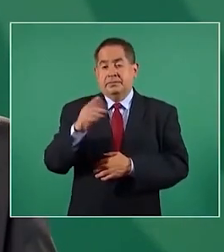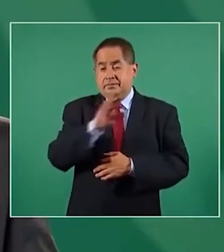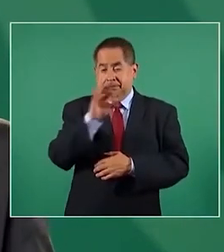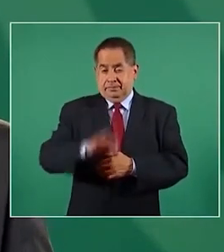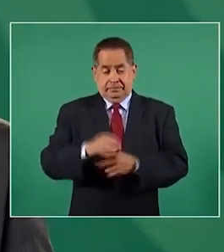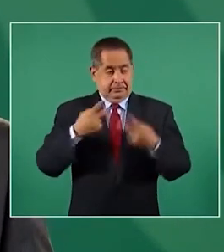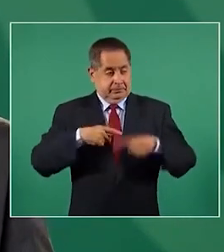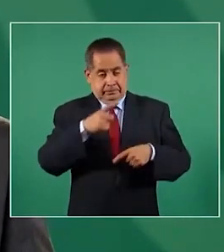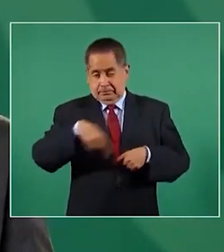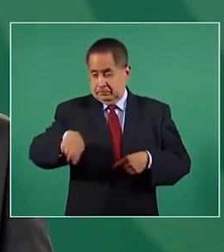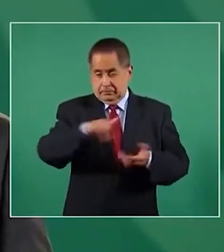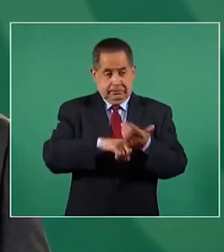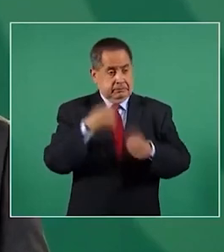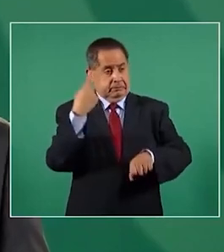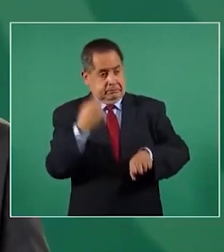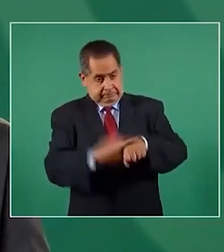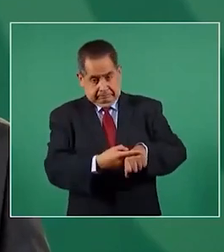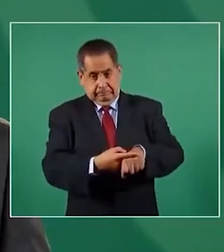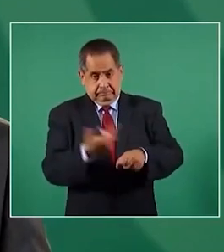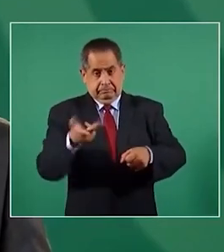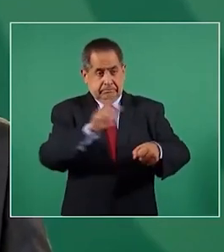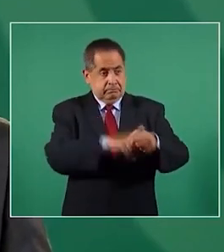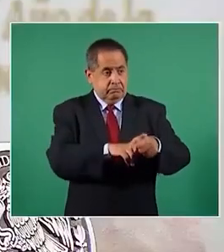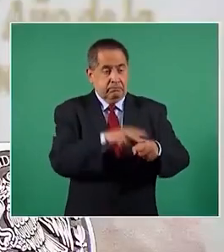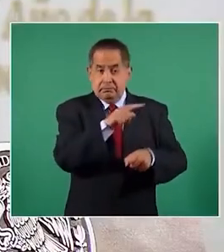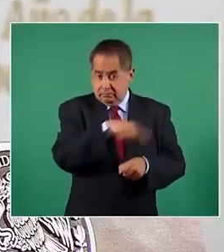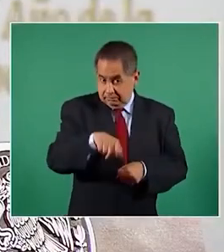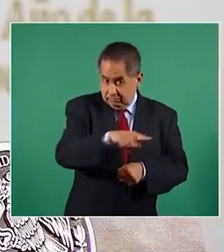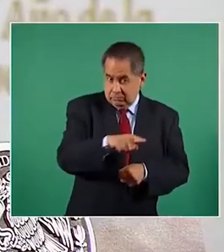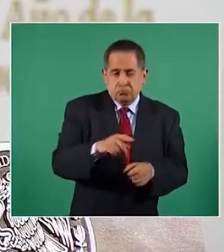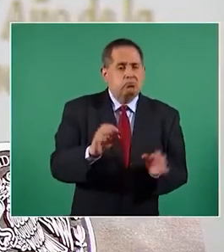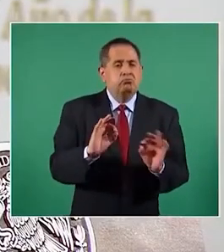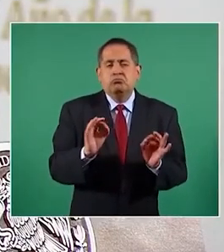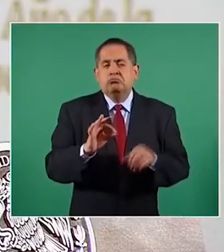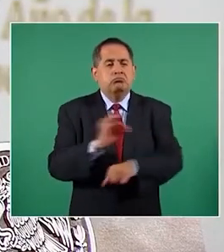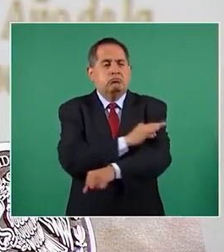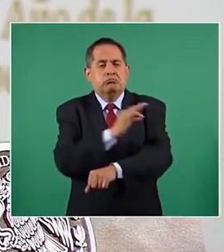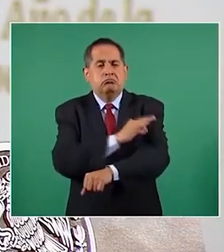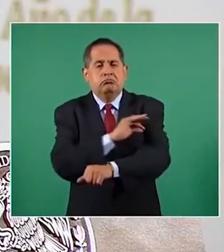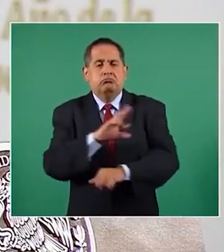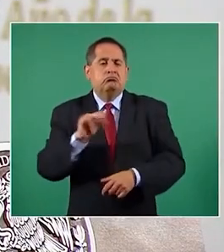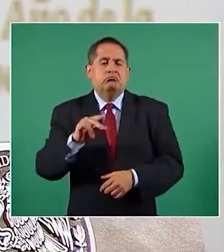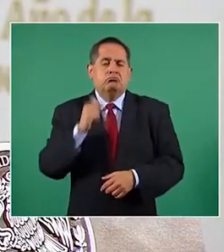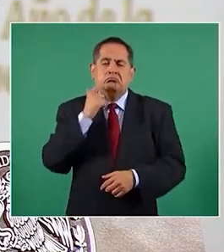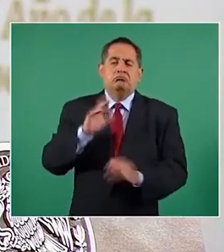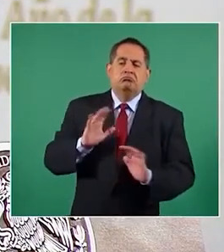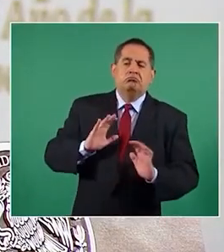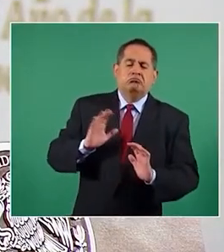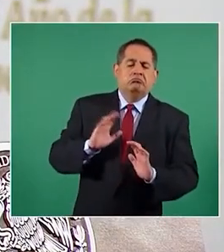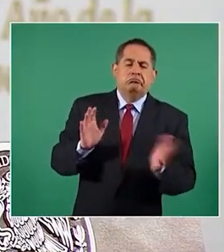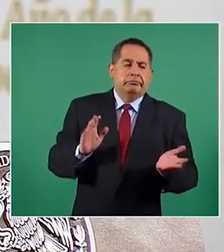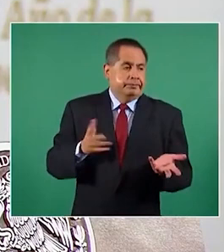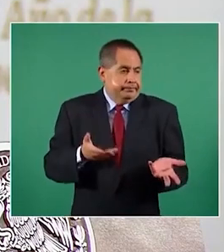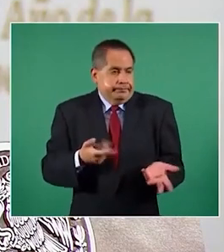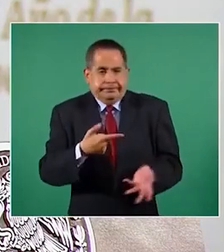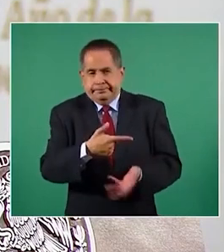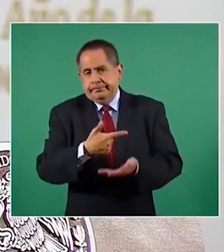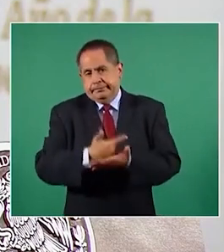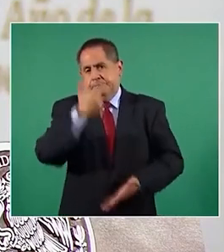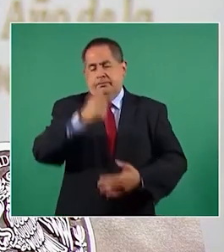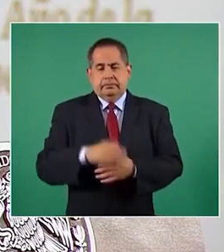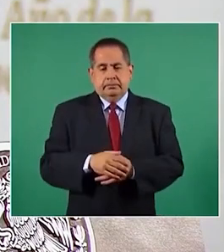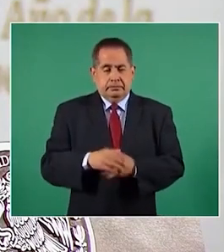hospitalizadas por COVID no se vacunaron, no se vacunaron. El 3% restante son personas que tienen